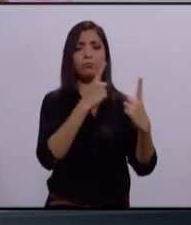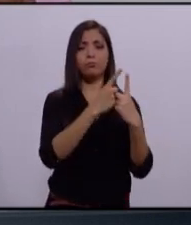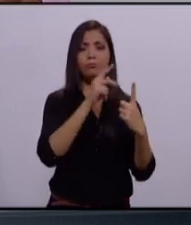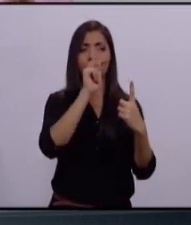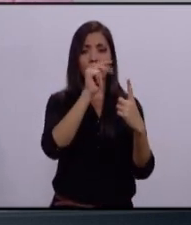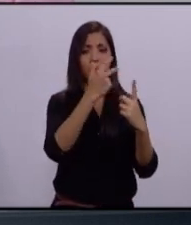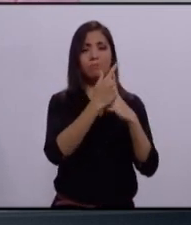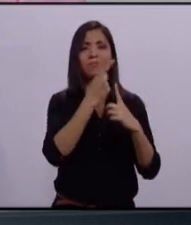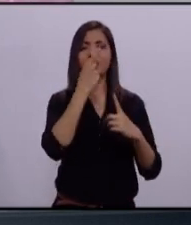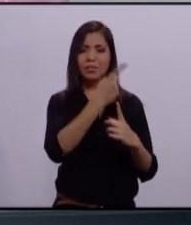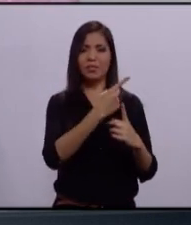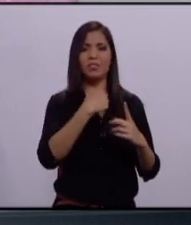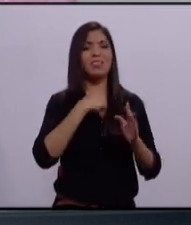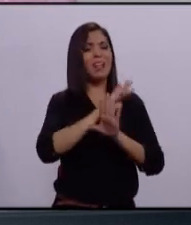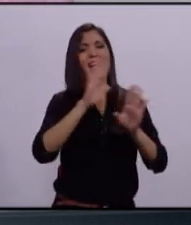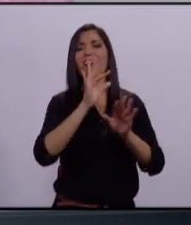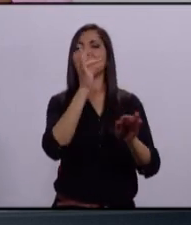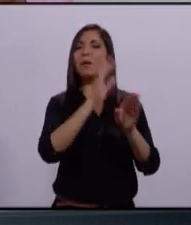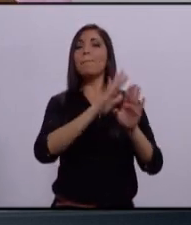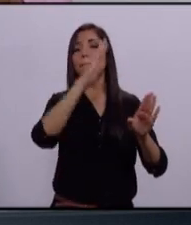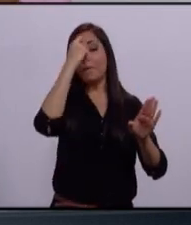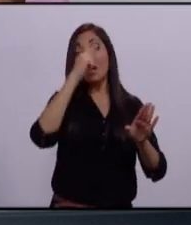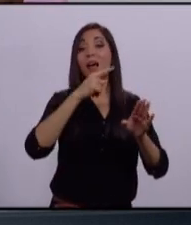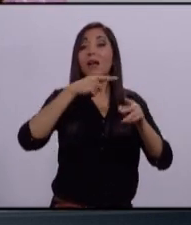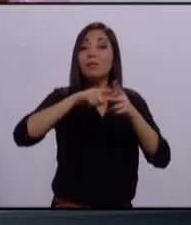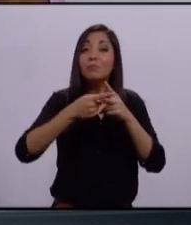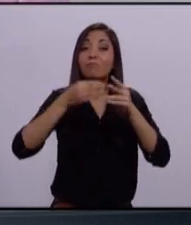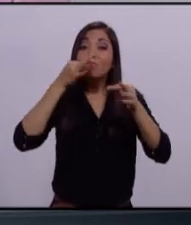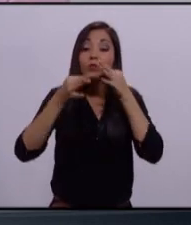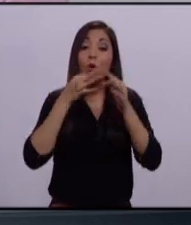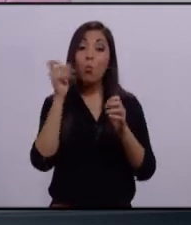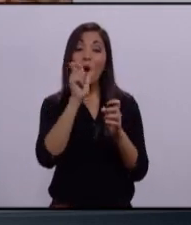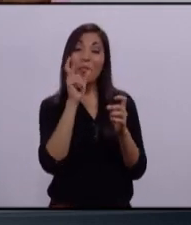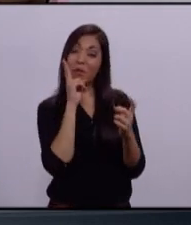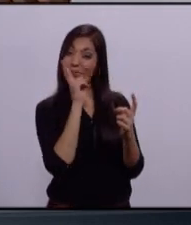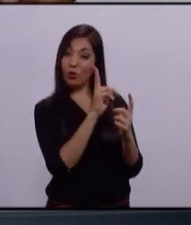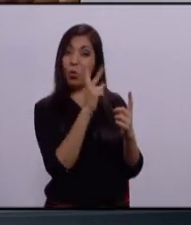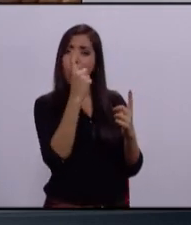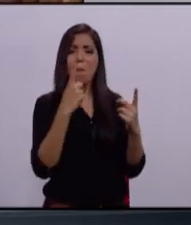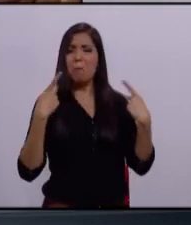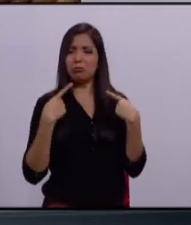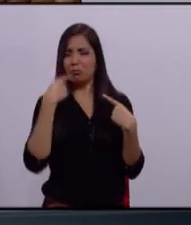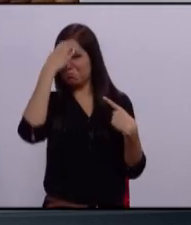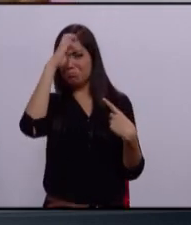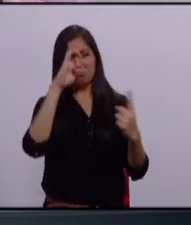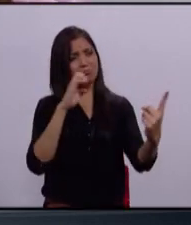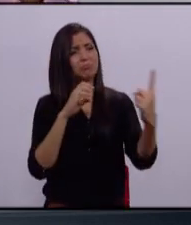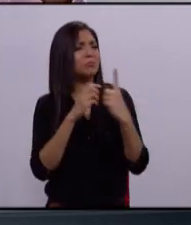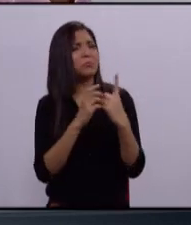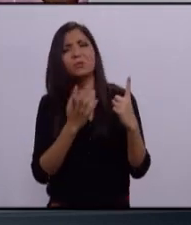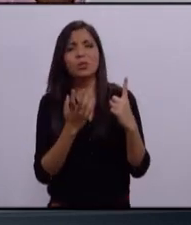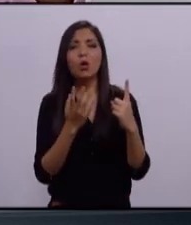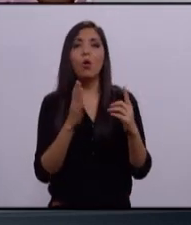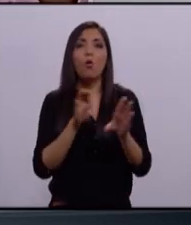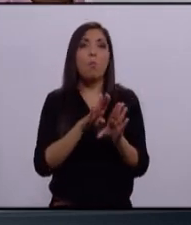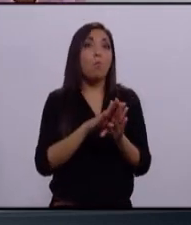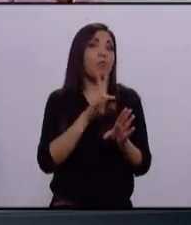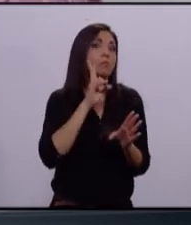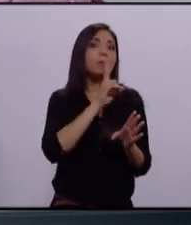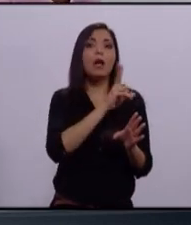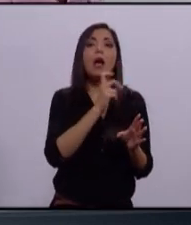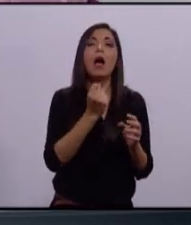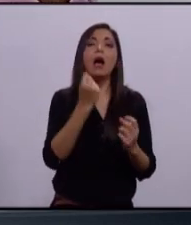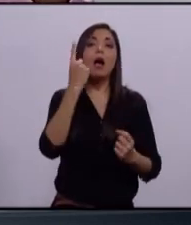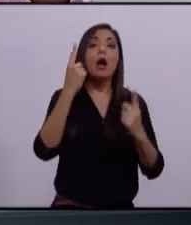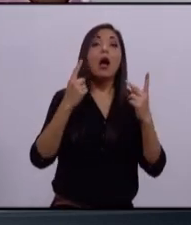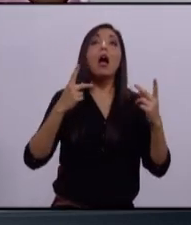íbamos a dejar de hacer campaña cuando encontramos a un ciudadano, a un ciudadano común y corriente, no como algunos que se están